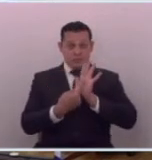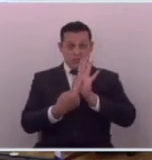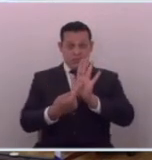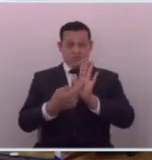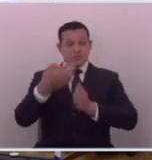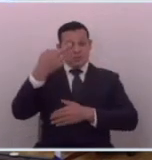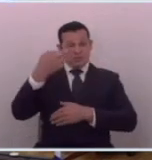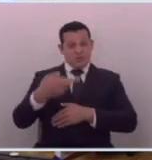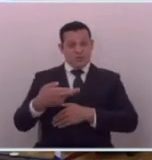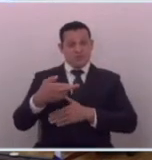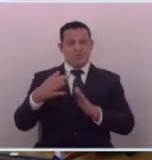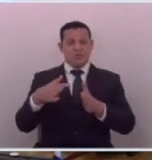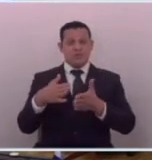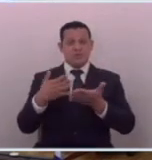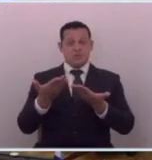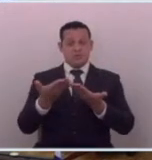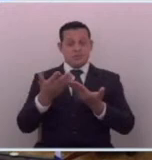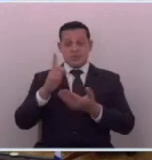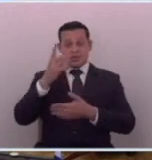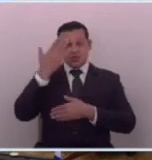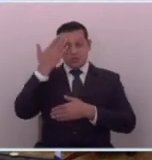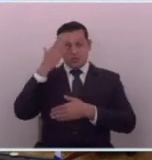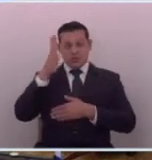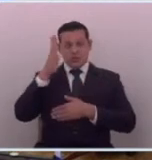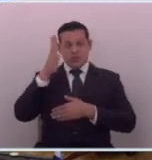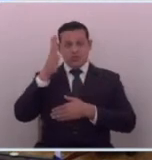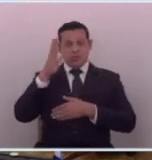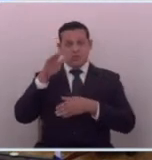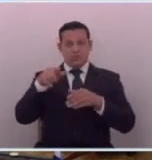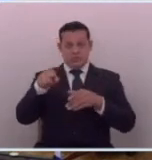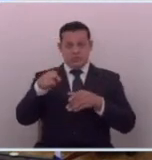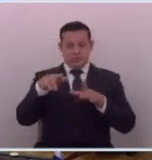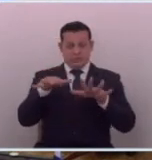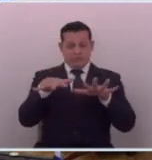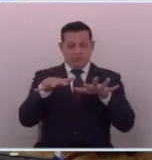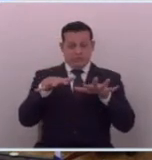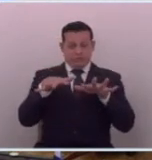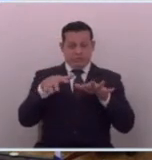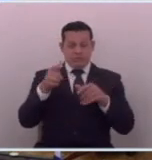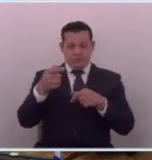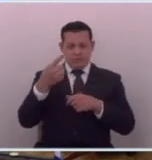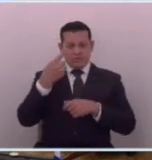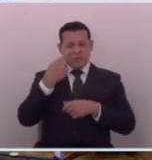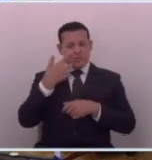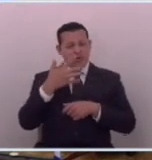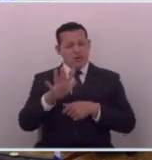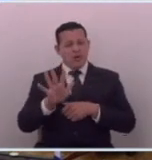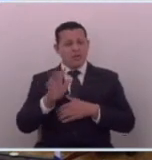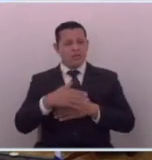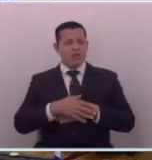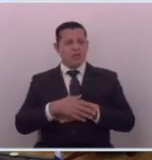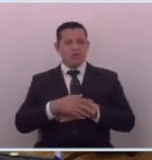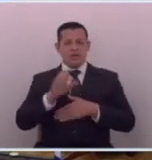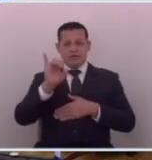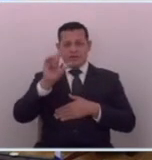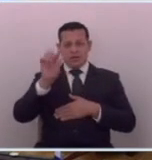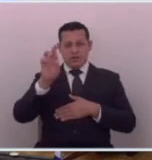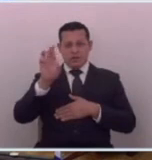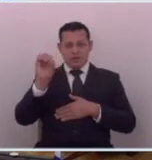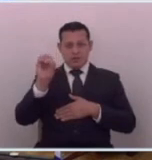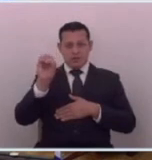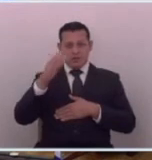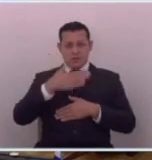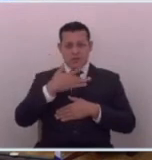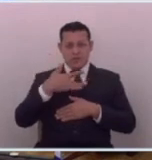no sé por qué pero están nerviosos pareciera que el filtro los tiene